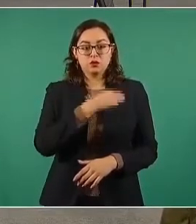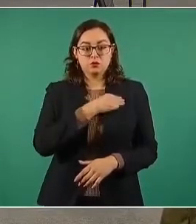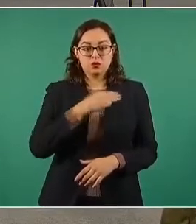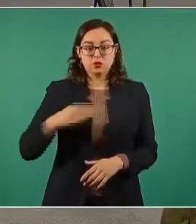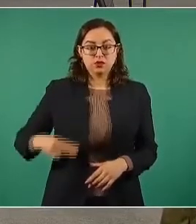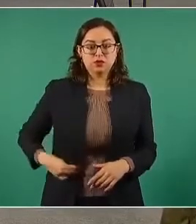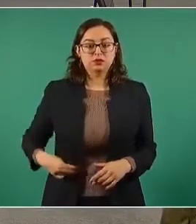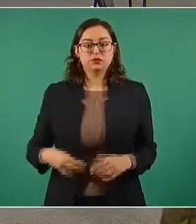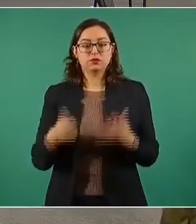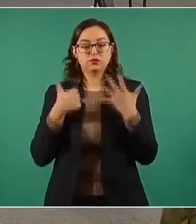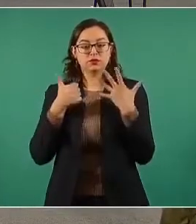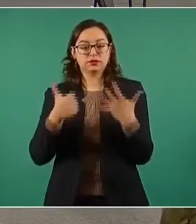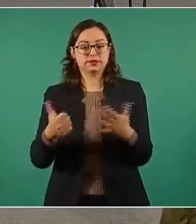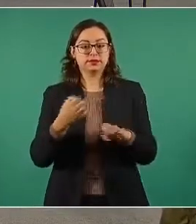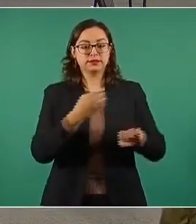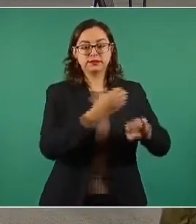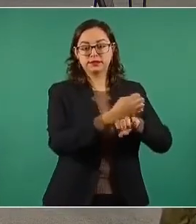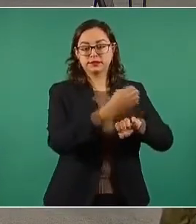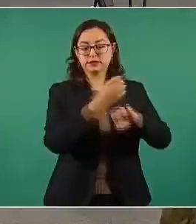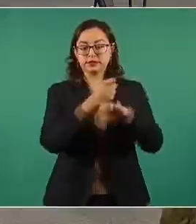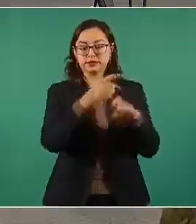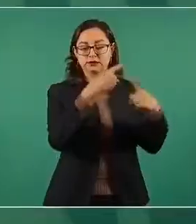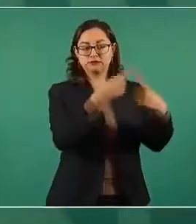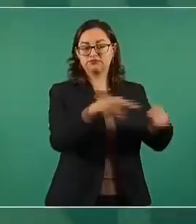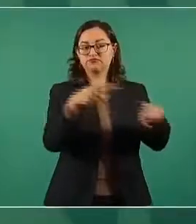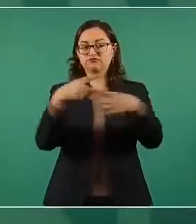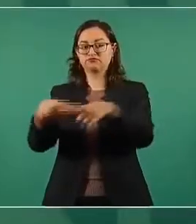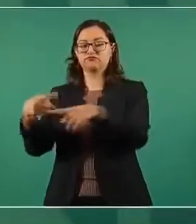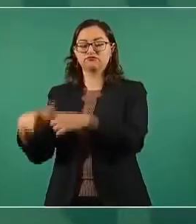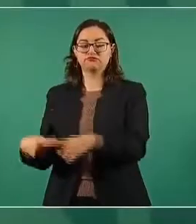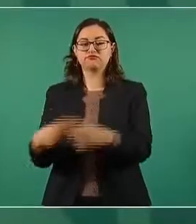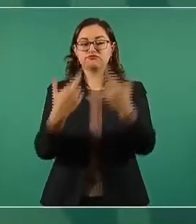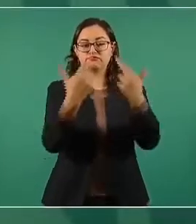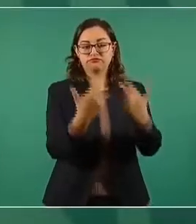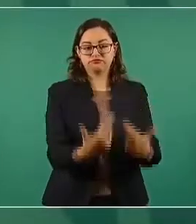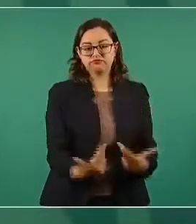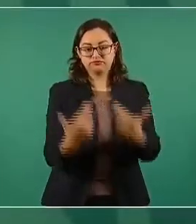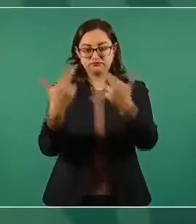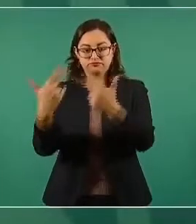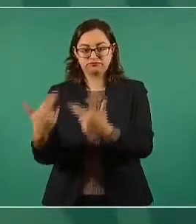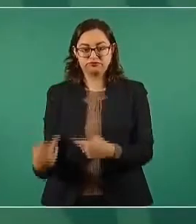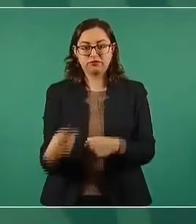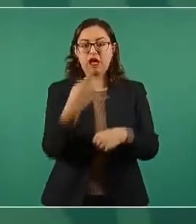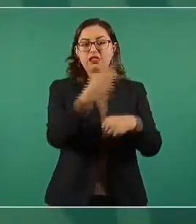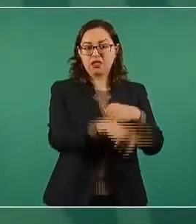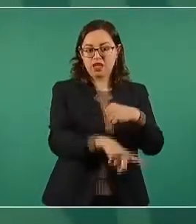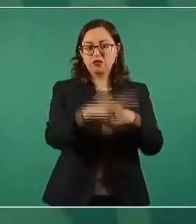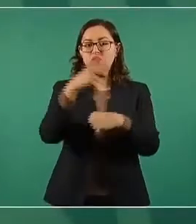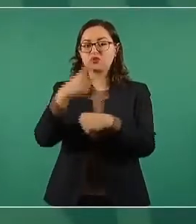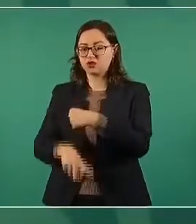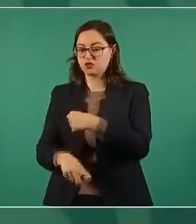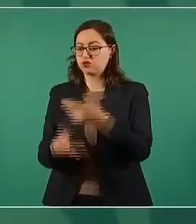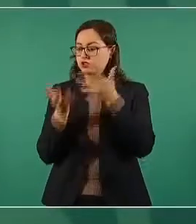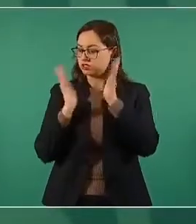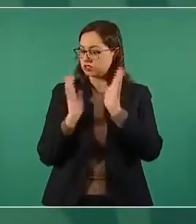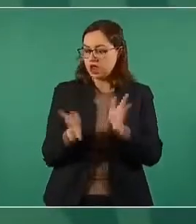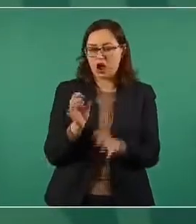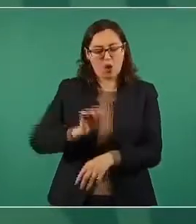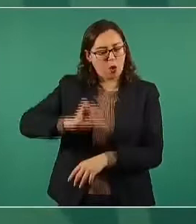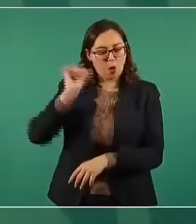estados son los reportados con daños, los cuales se están atendiendo desde el momento